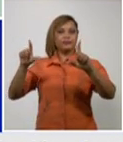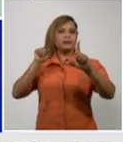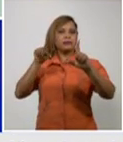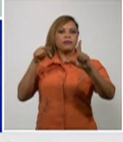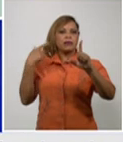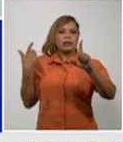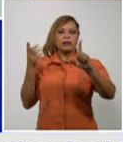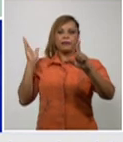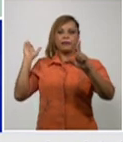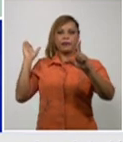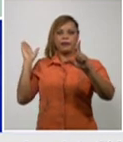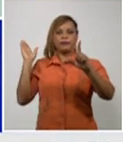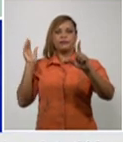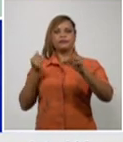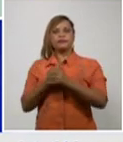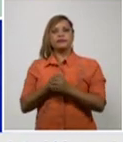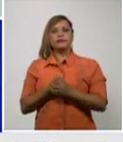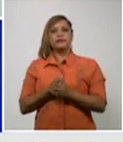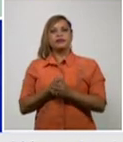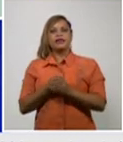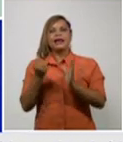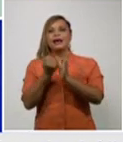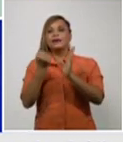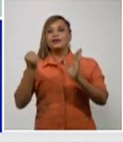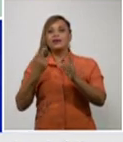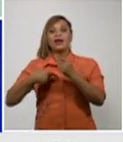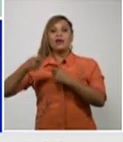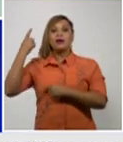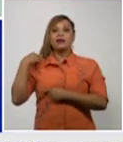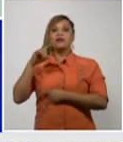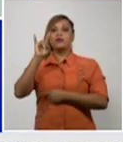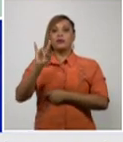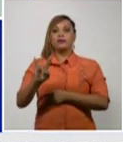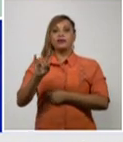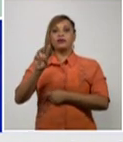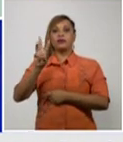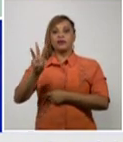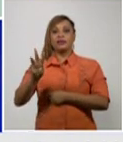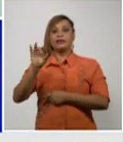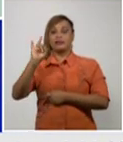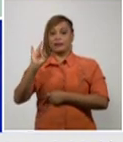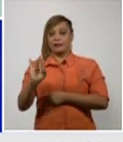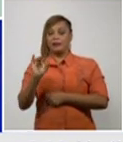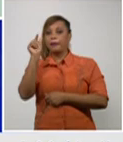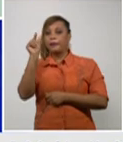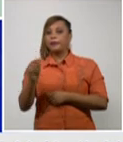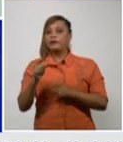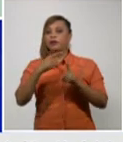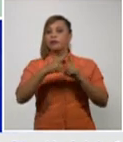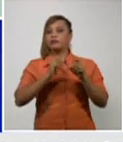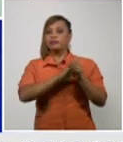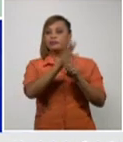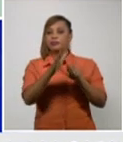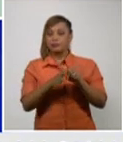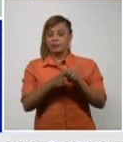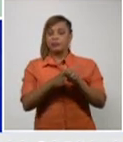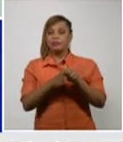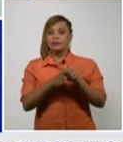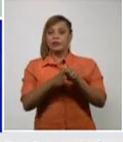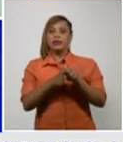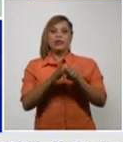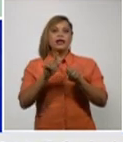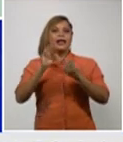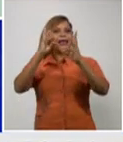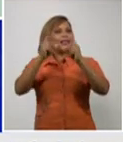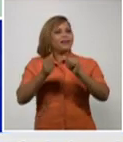gráfico al diagnosticarse ayer 937 casos es la cifra